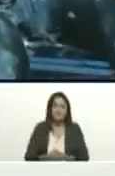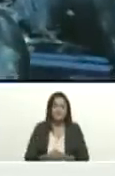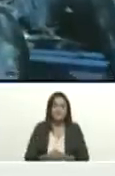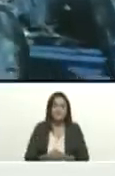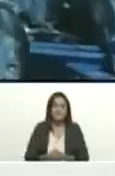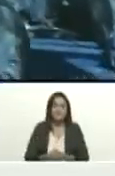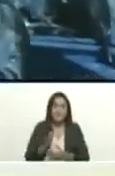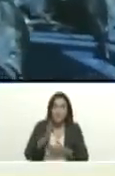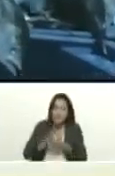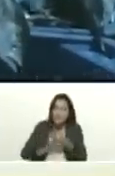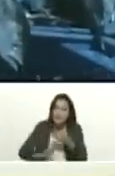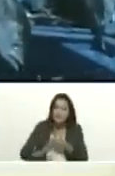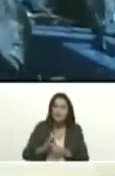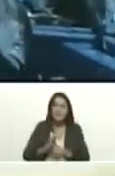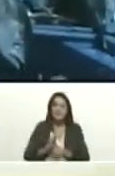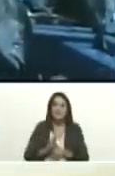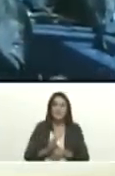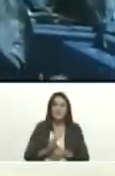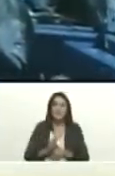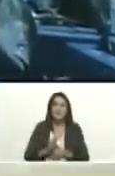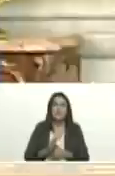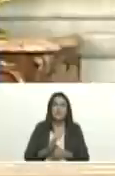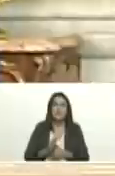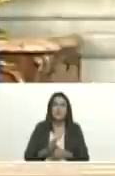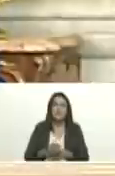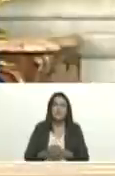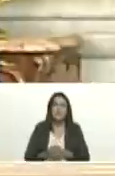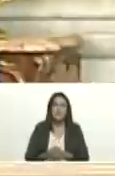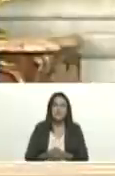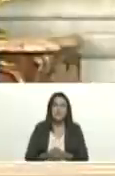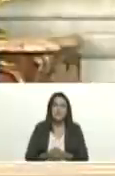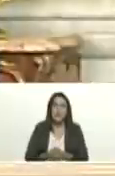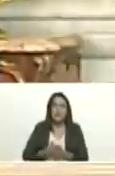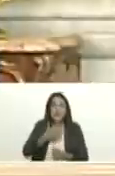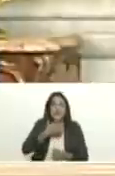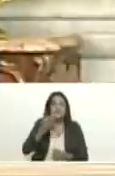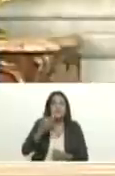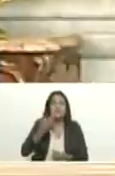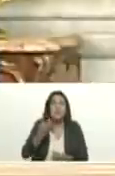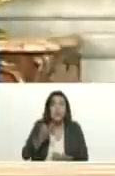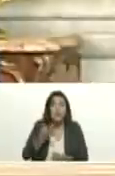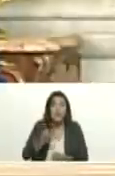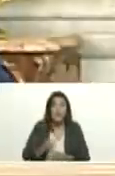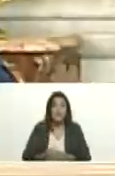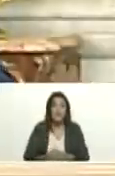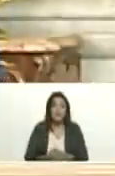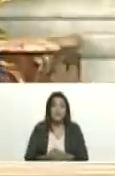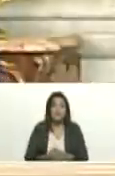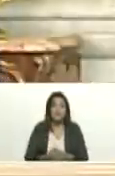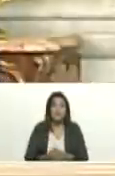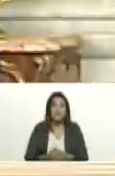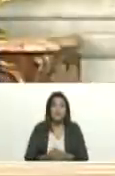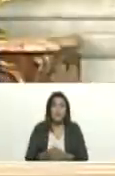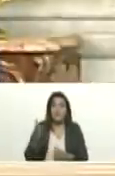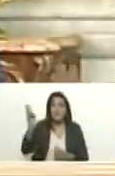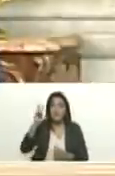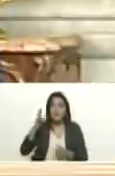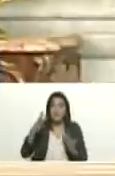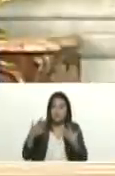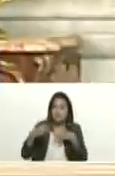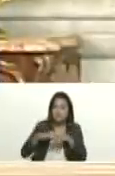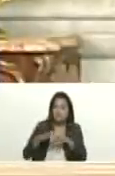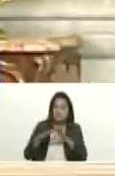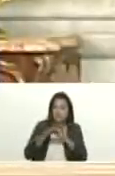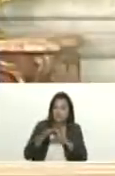humildad de la sencillez de la honestidad por el camino de la unión nacional yo